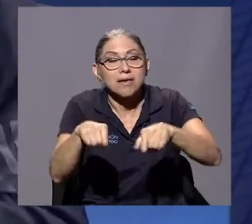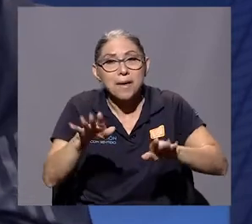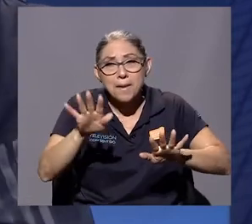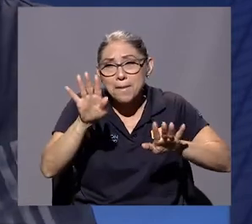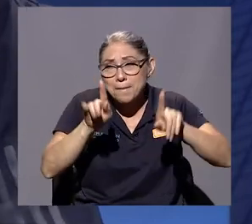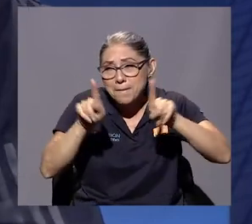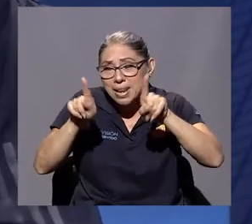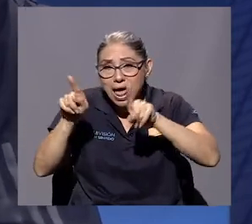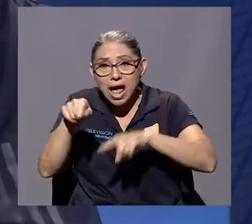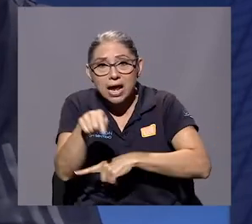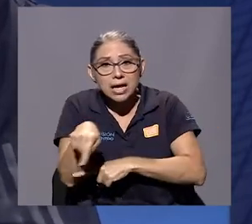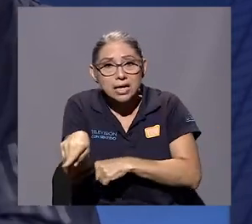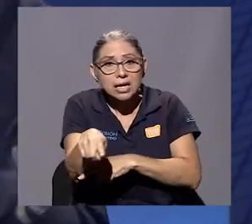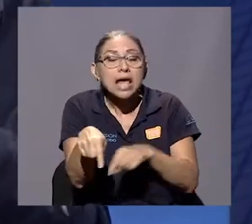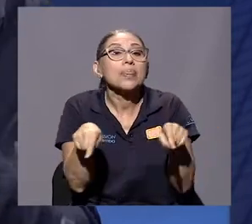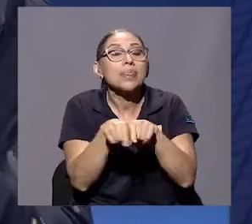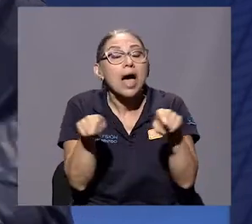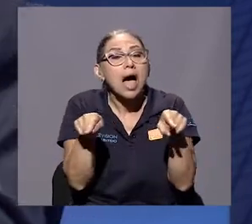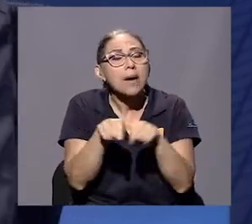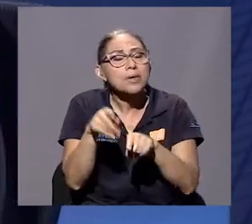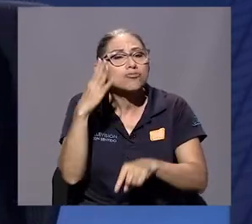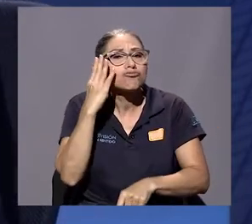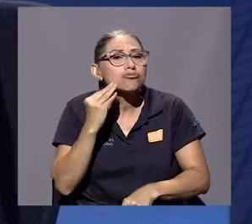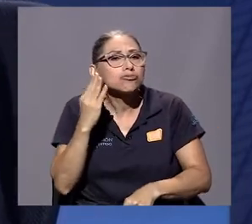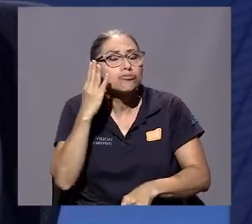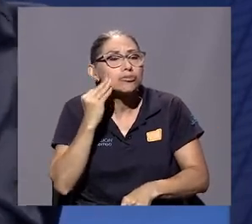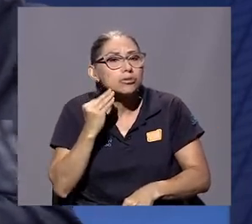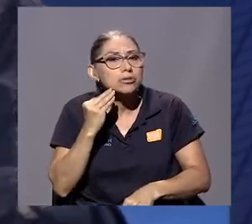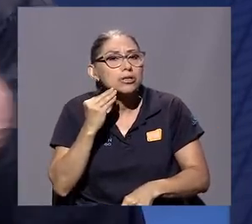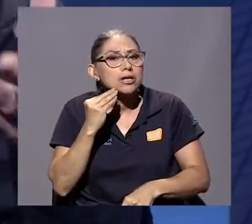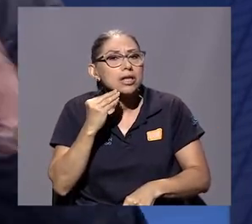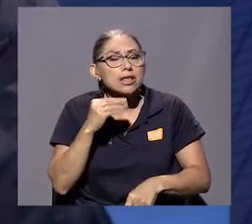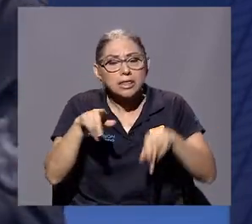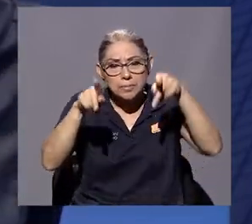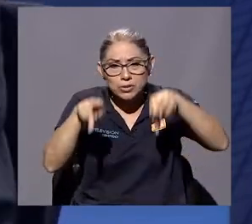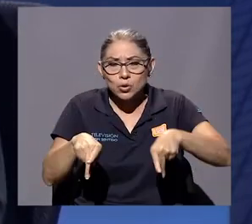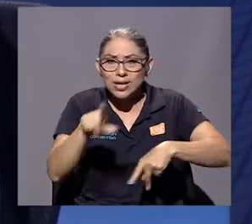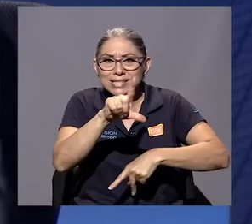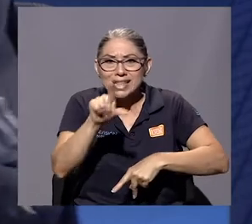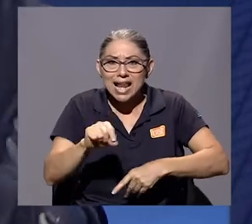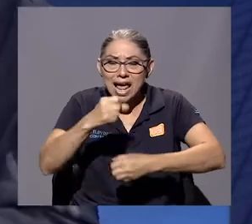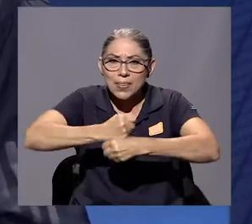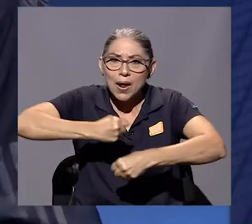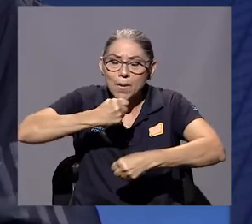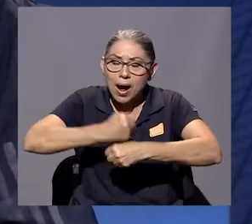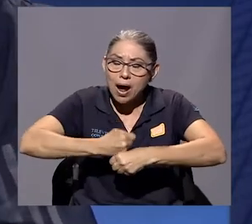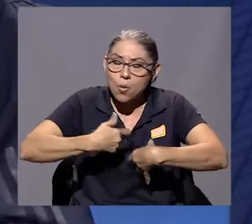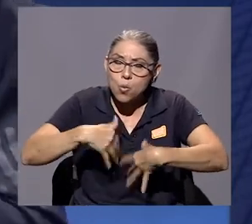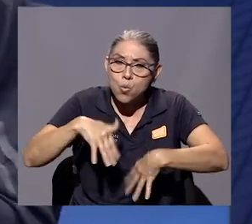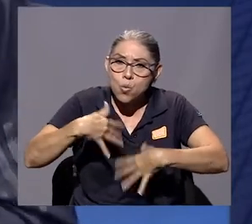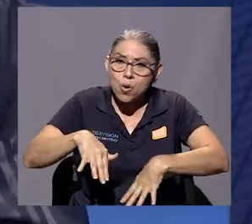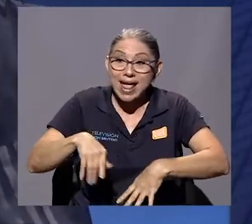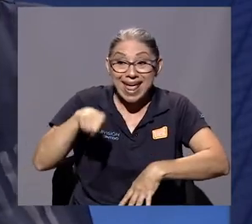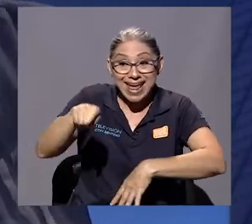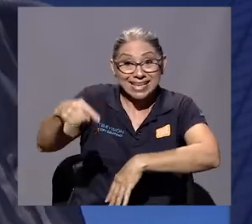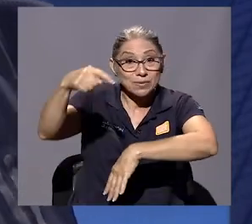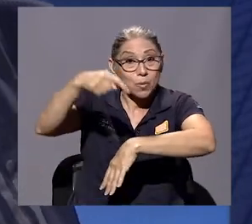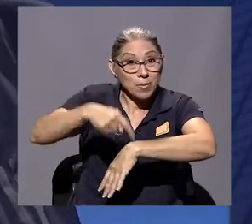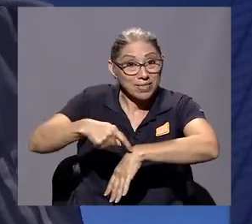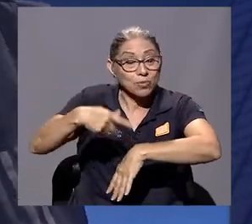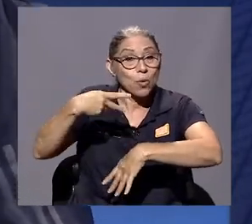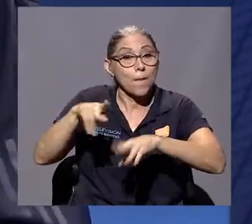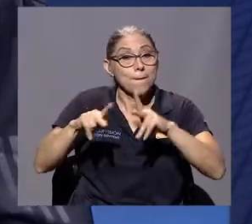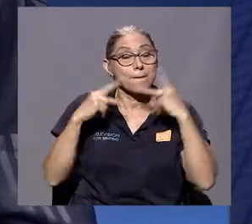experiencias de lo que pensaban los italianos, trabajadores, obreros. En ese momento, el Partido